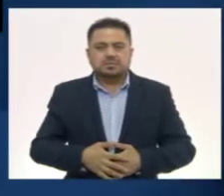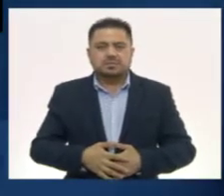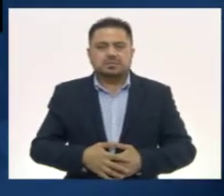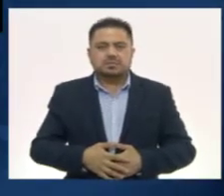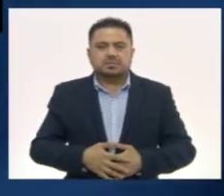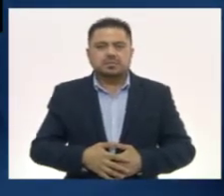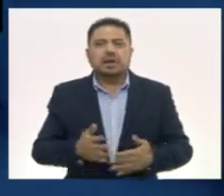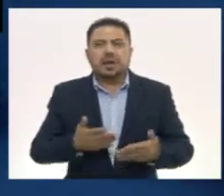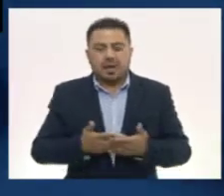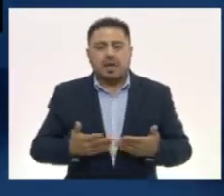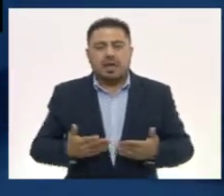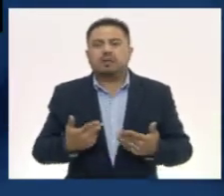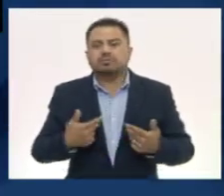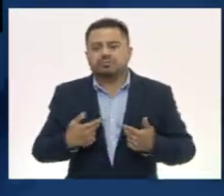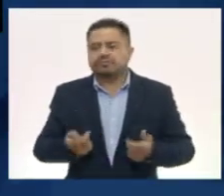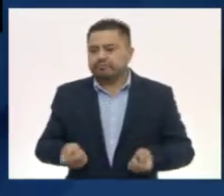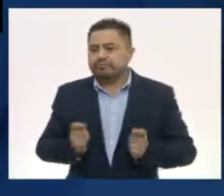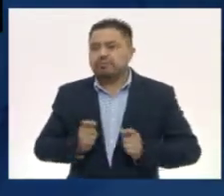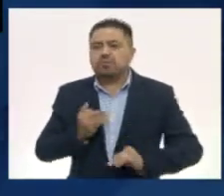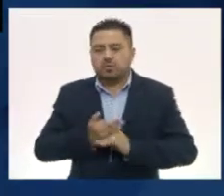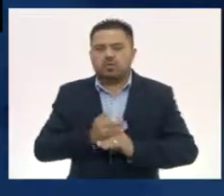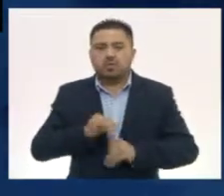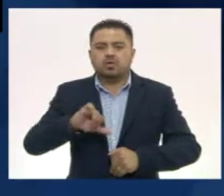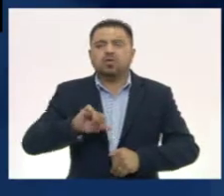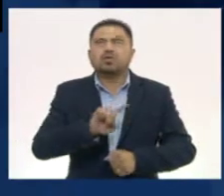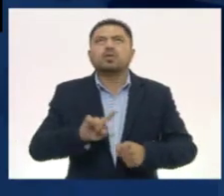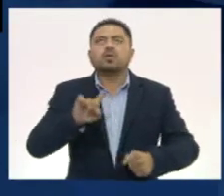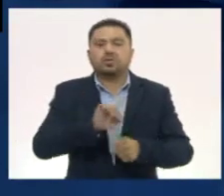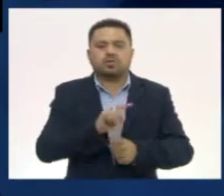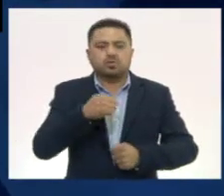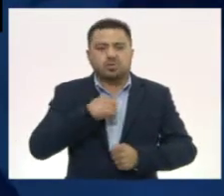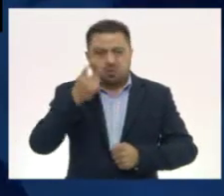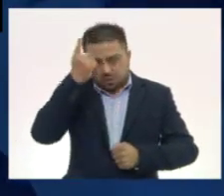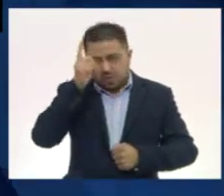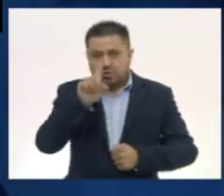Es mi turno. Este día seré yo el dios de la noche.